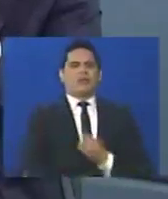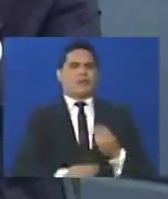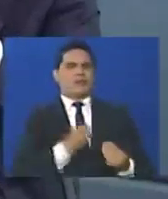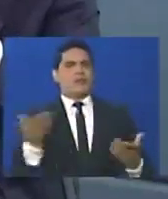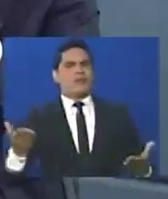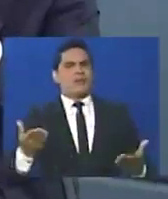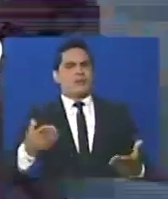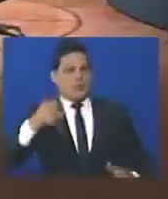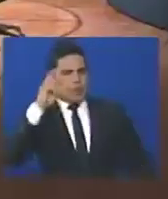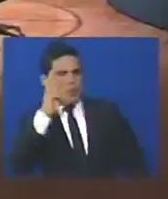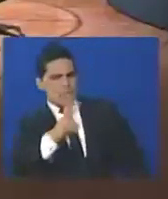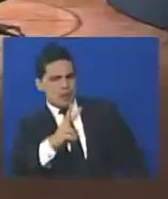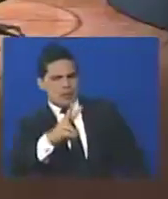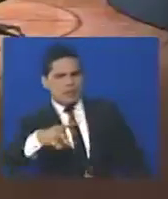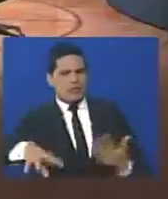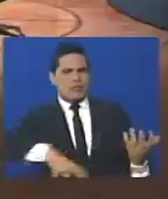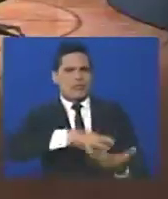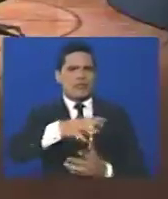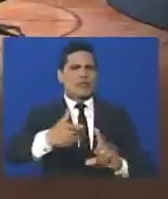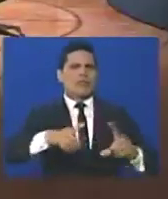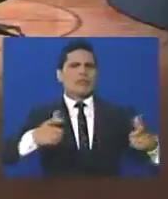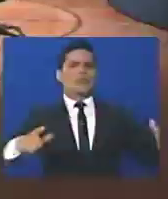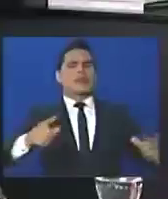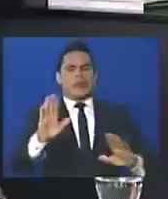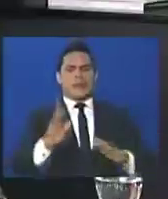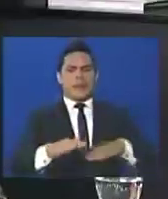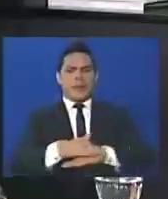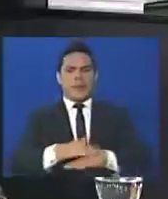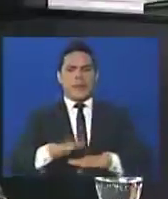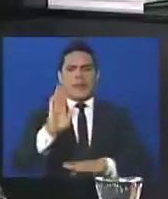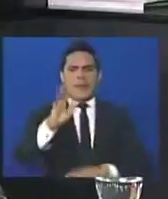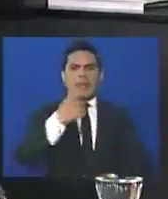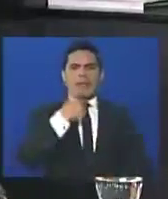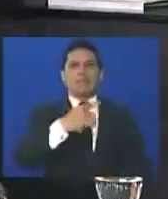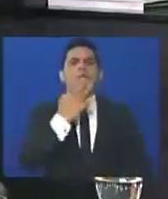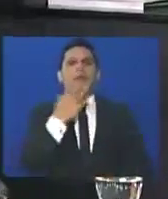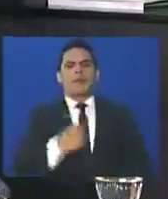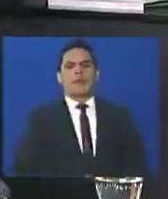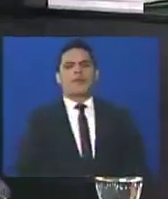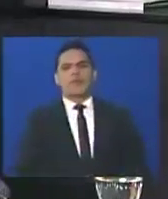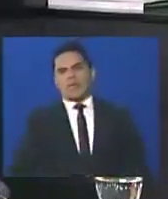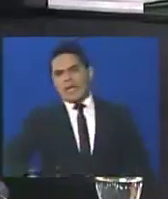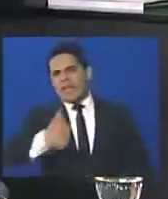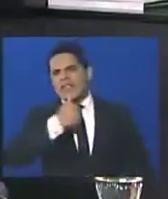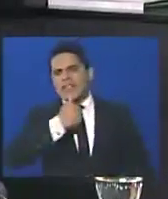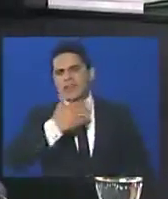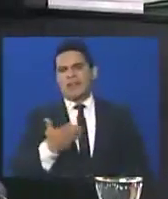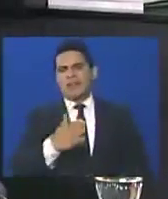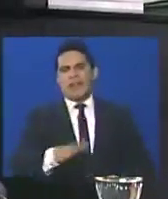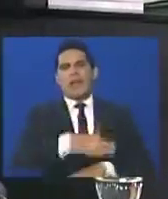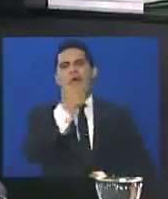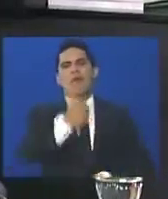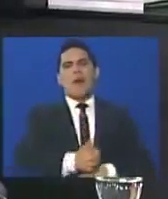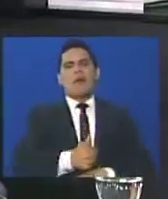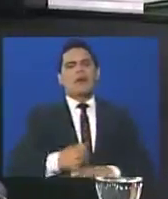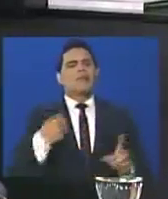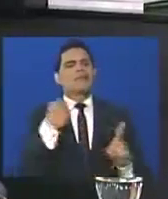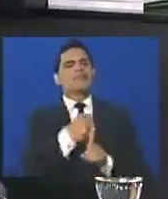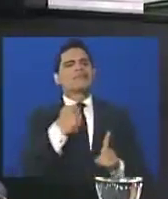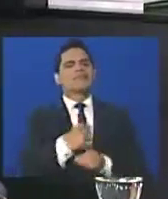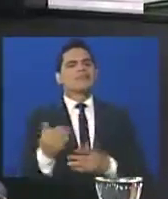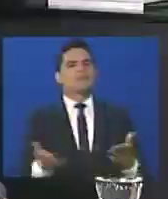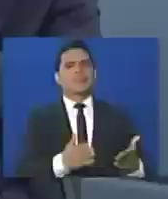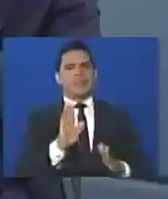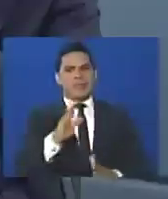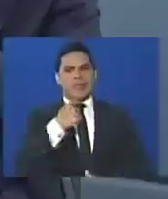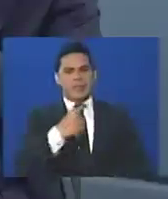Esto se salió de sus causas. Pero, Claudio, espérate, ¿a quién se le atribuye esa violencia? Porque, ¿quién? O sea, ¿dónde está la investigación?